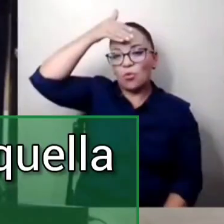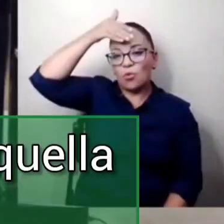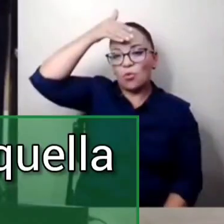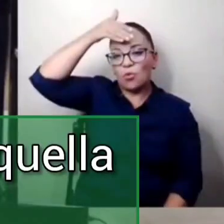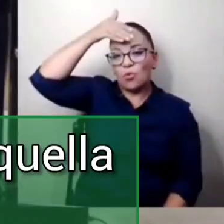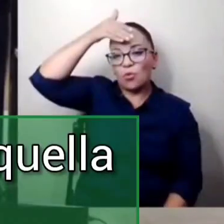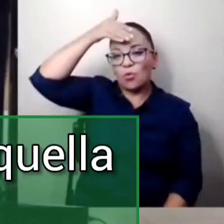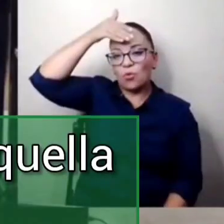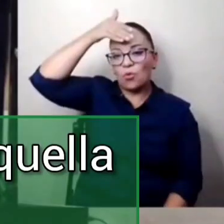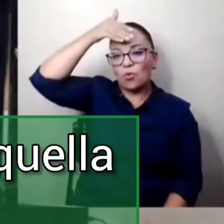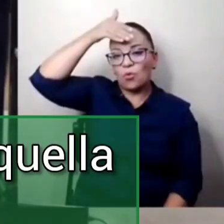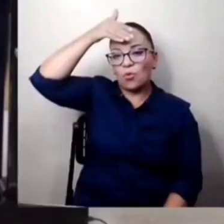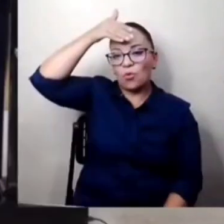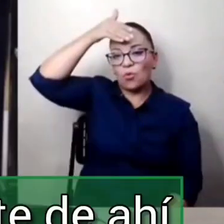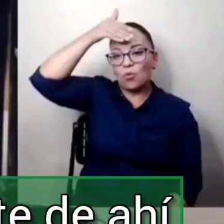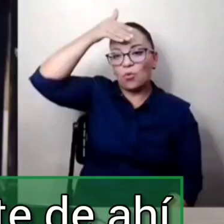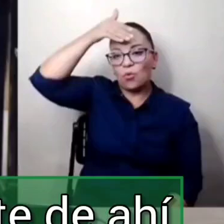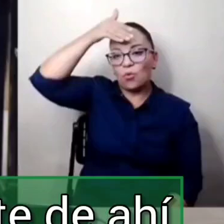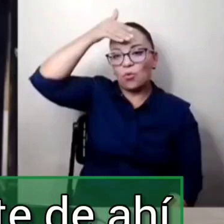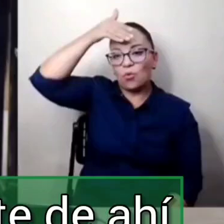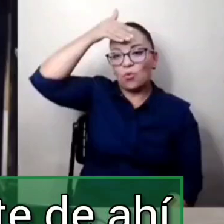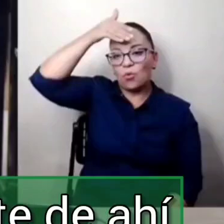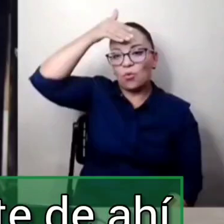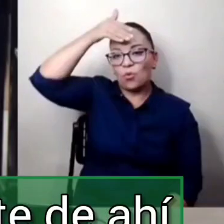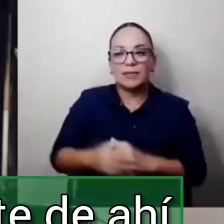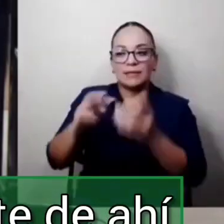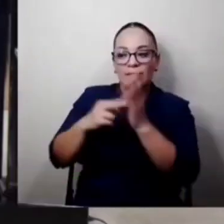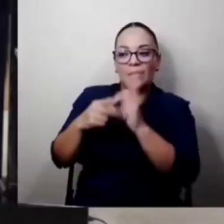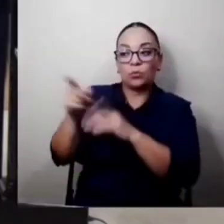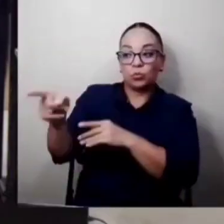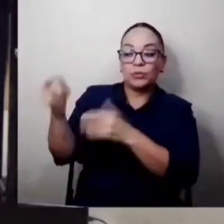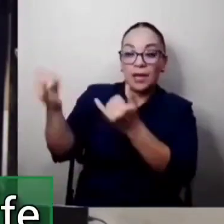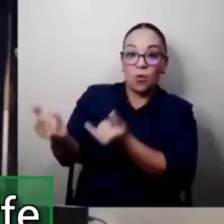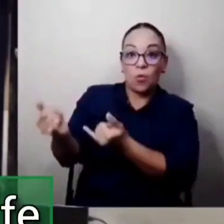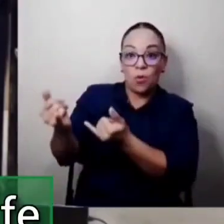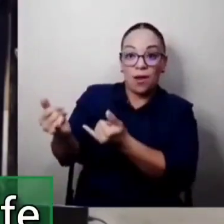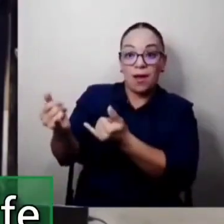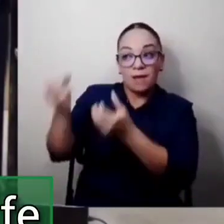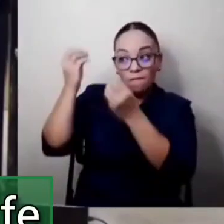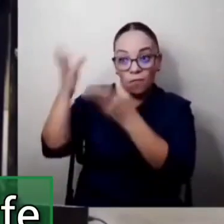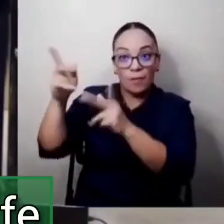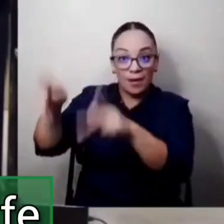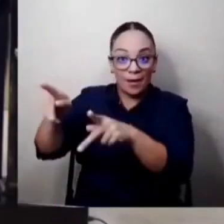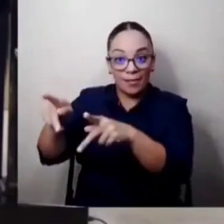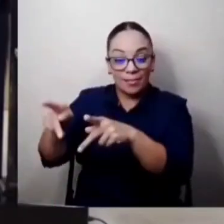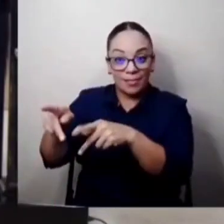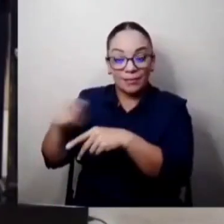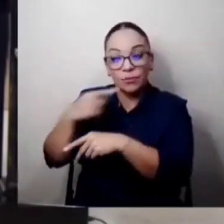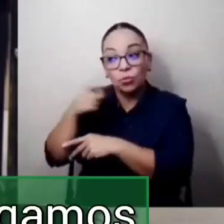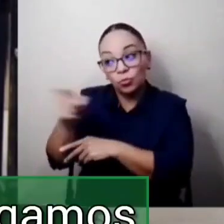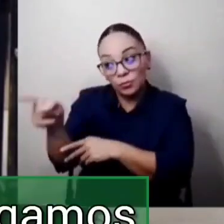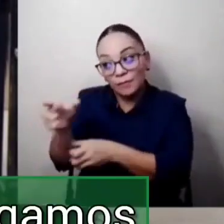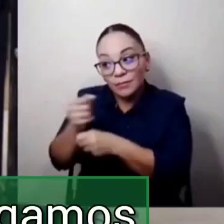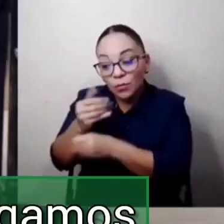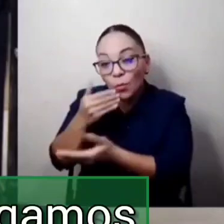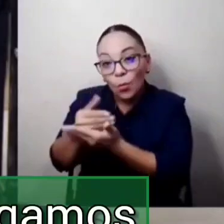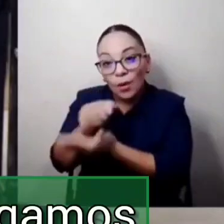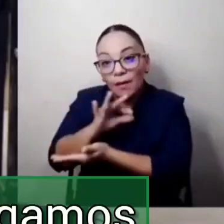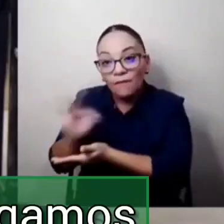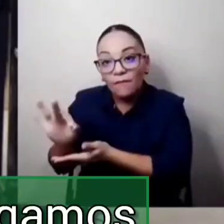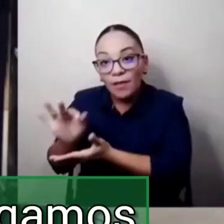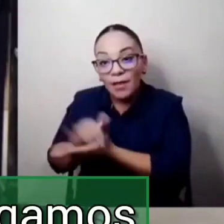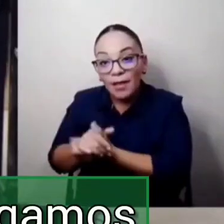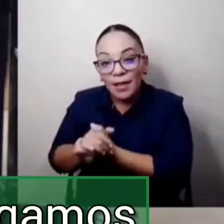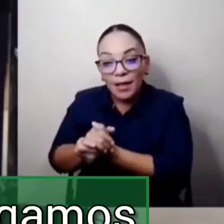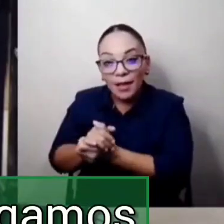época, entonces, usted lo que le está diciendo a la gente de ahí, ustedes lo recibieron de buena fe, y un poquito de